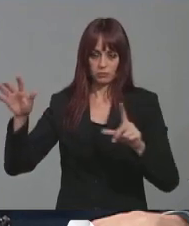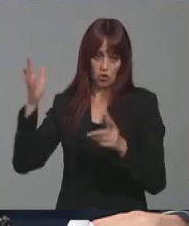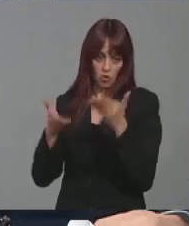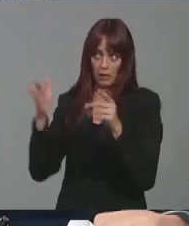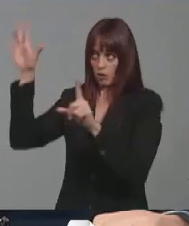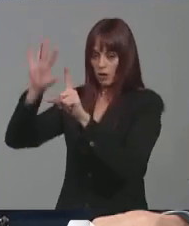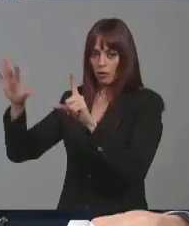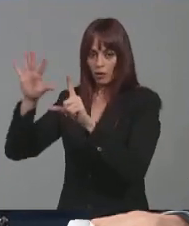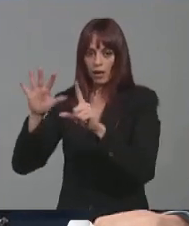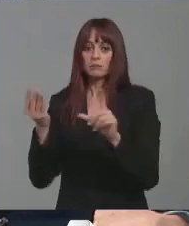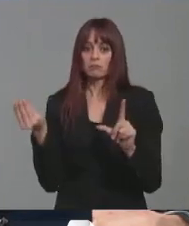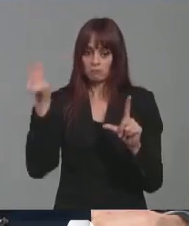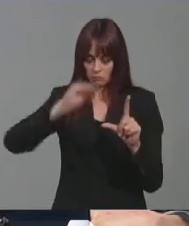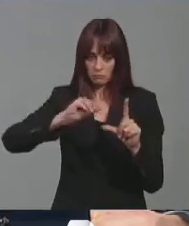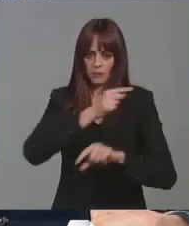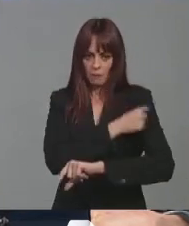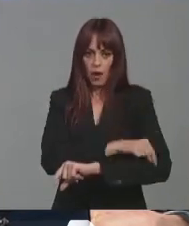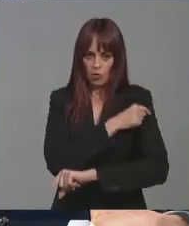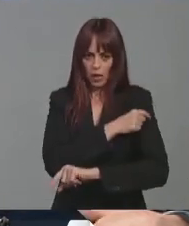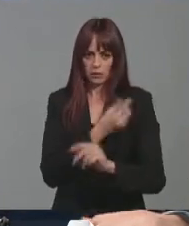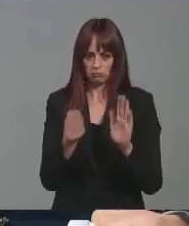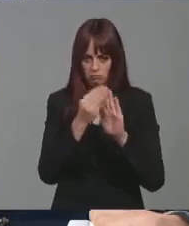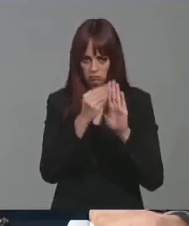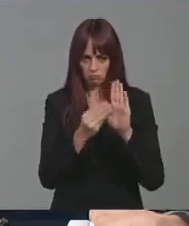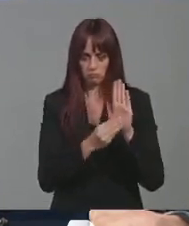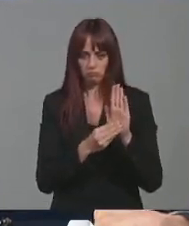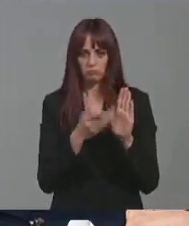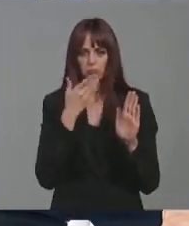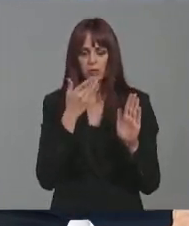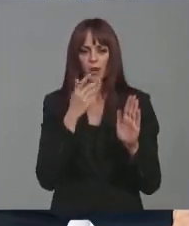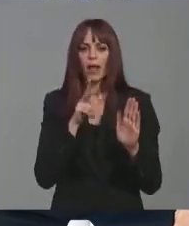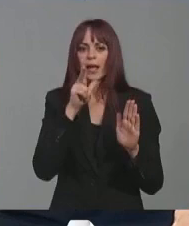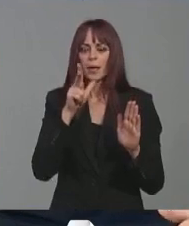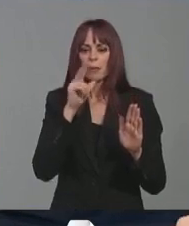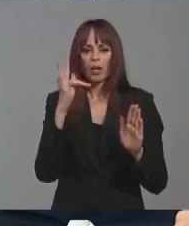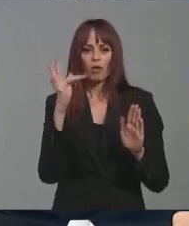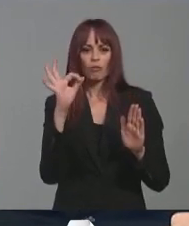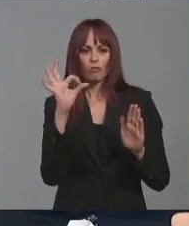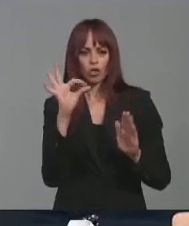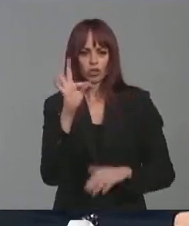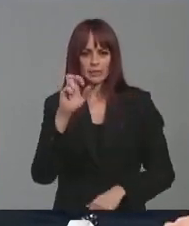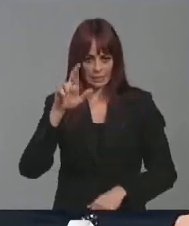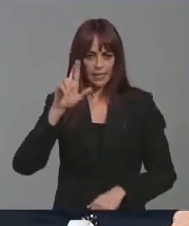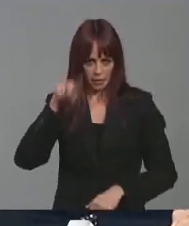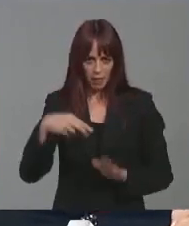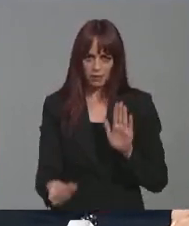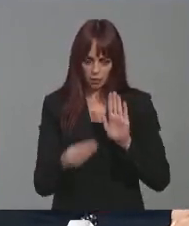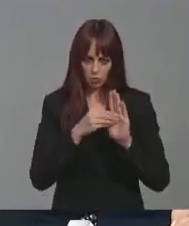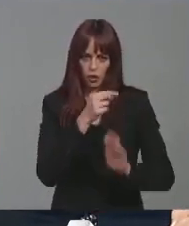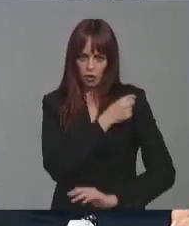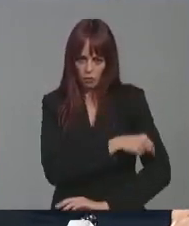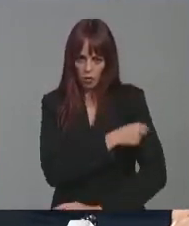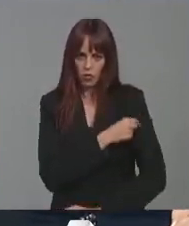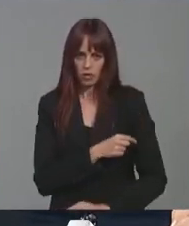y se han incorporado muchas vacunas en los últimos tiempos. Como la del herpes zoster también es un objetivo en el